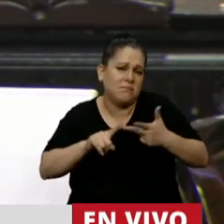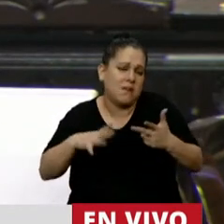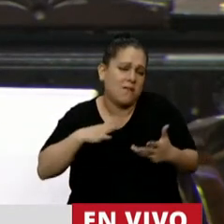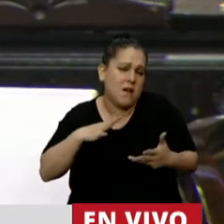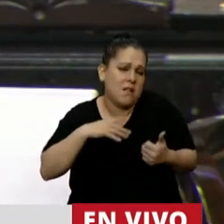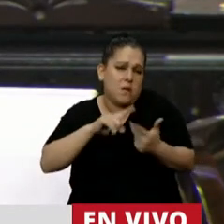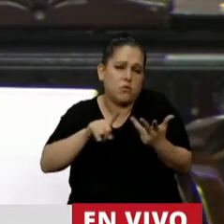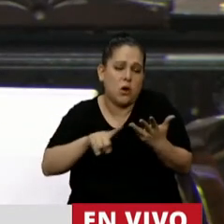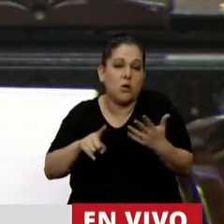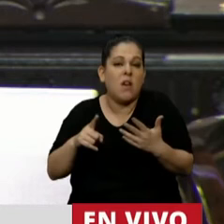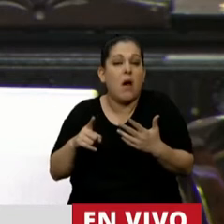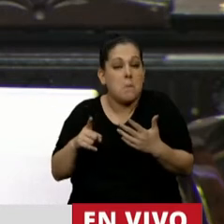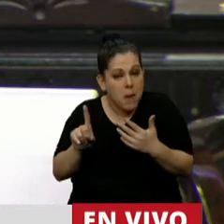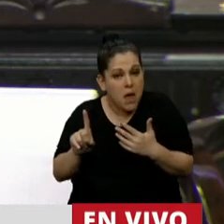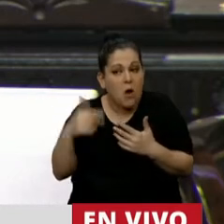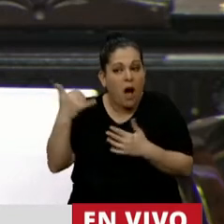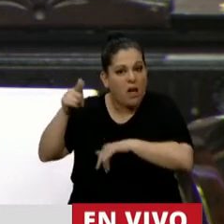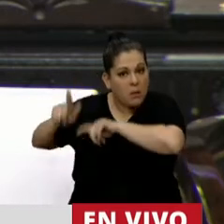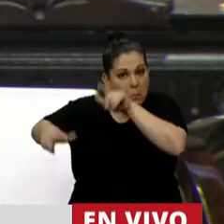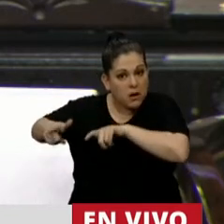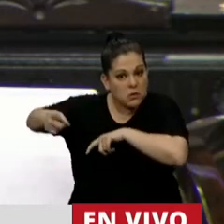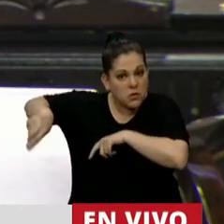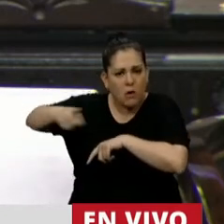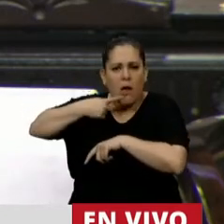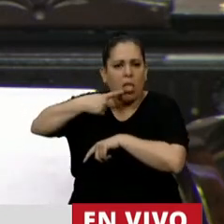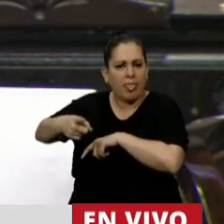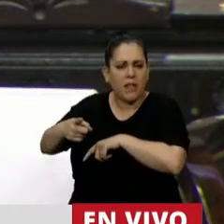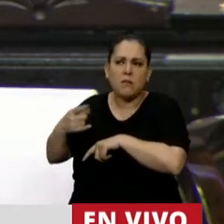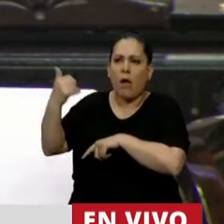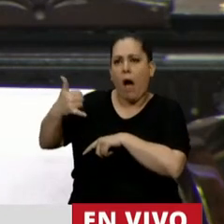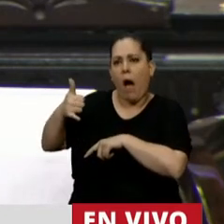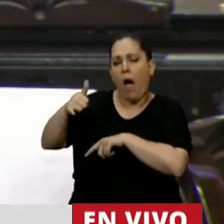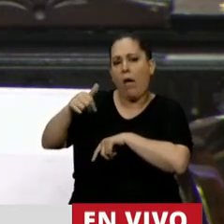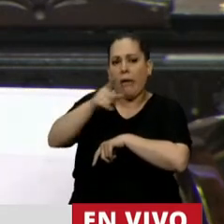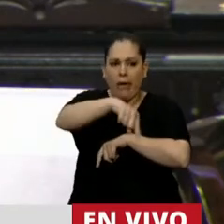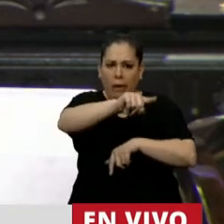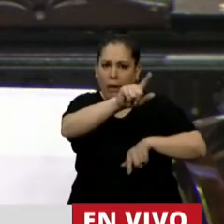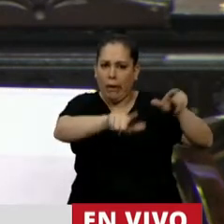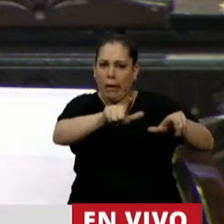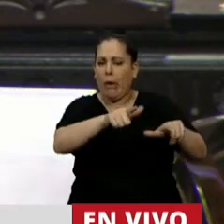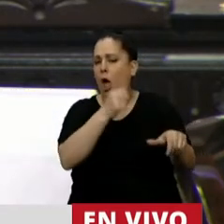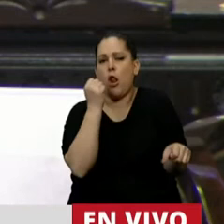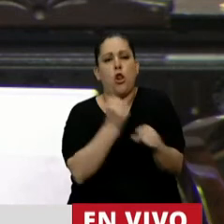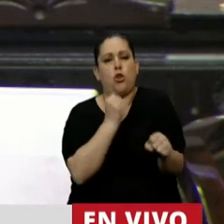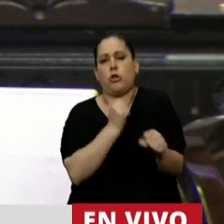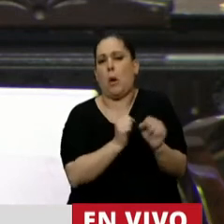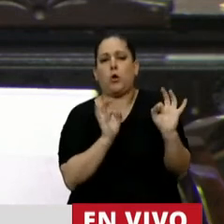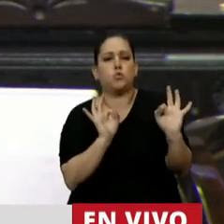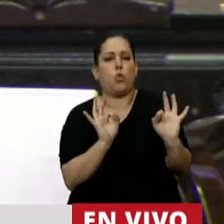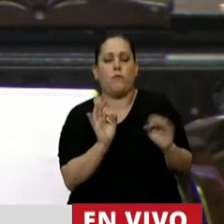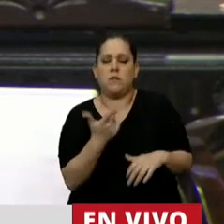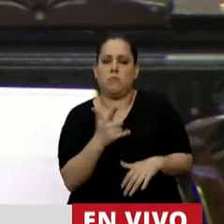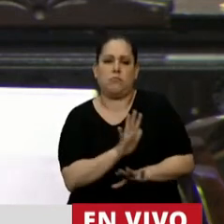decir que esta gente, estos compañeros, no trabajan lo suficiente o no hacen el mérito